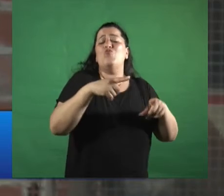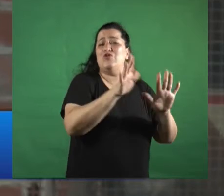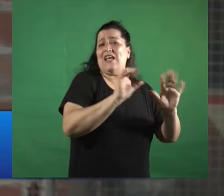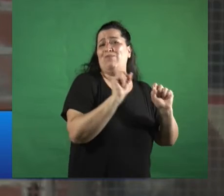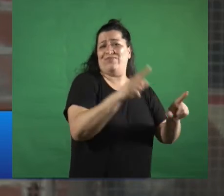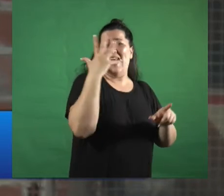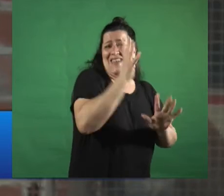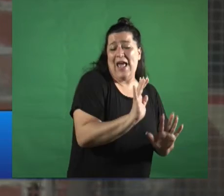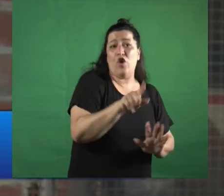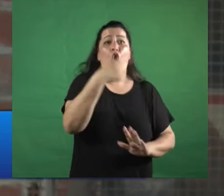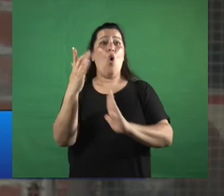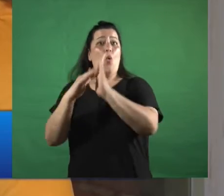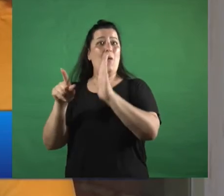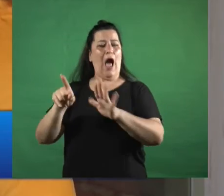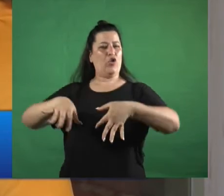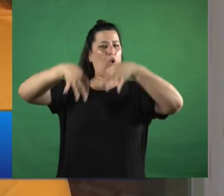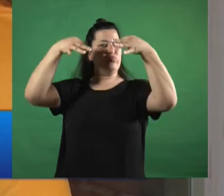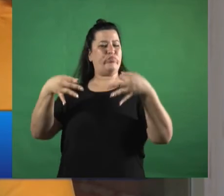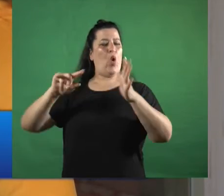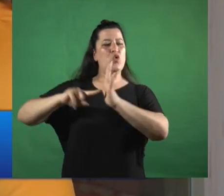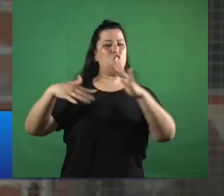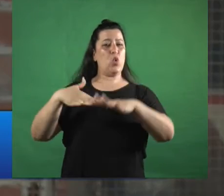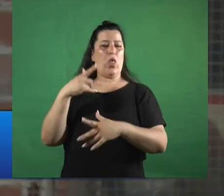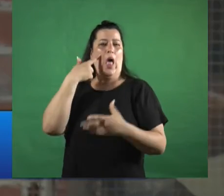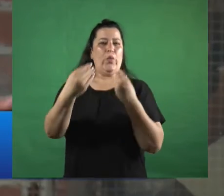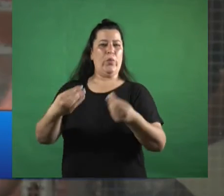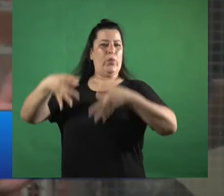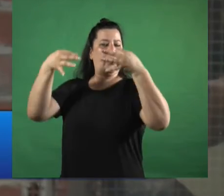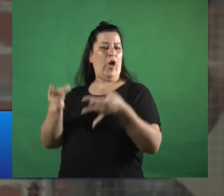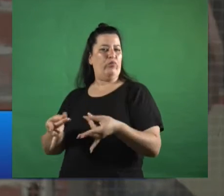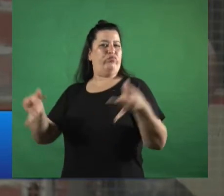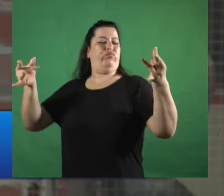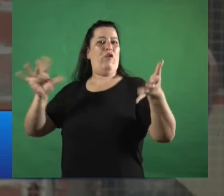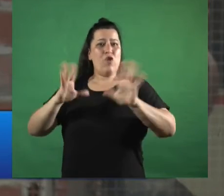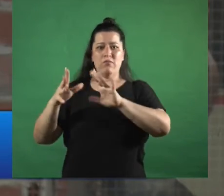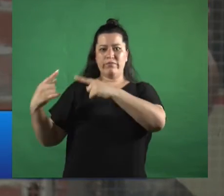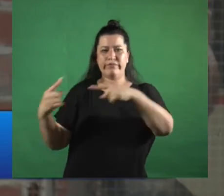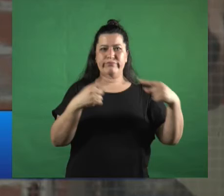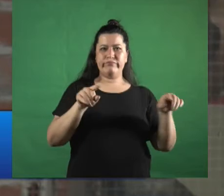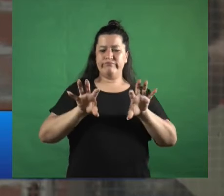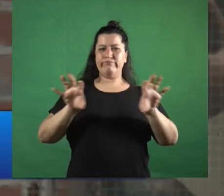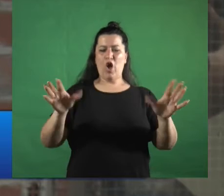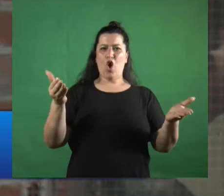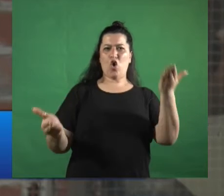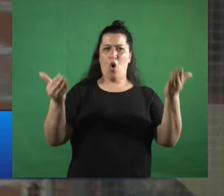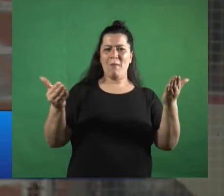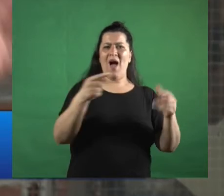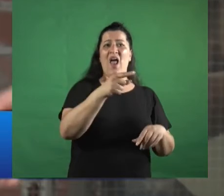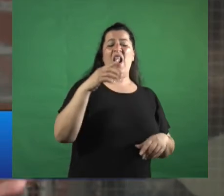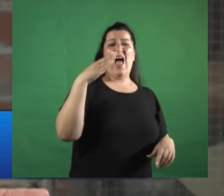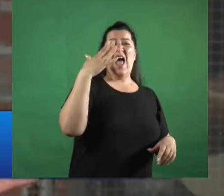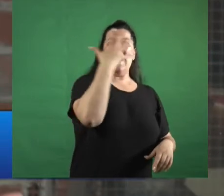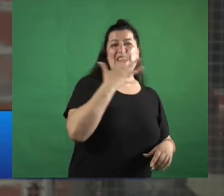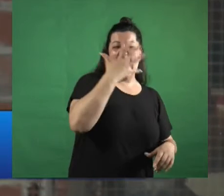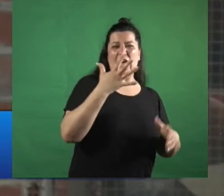blancos son los civilizados civilización blanca entonces esta idea de que lo negro es el cuerpo y el